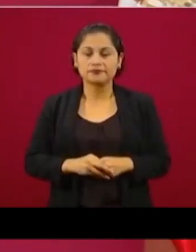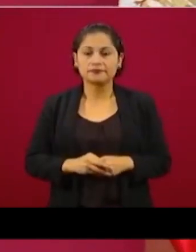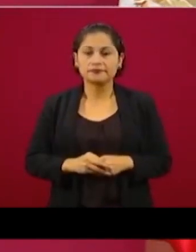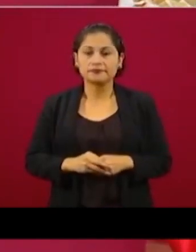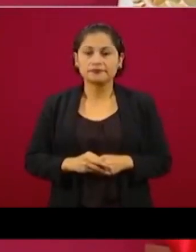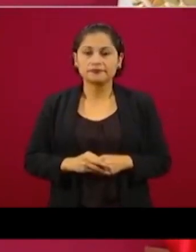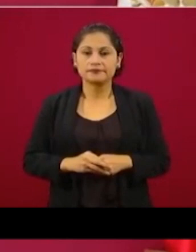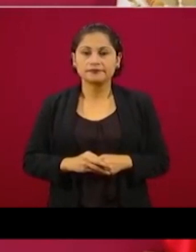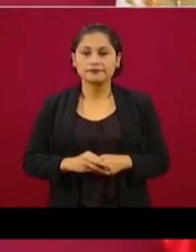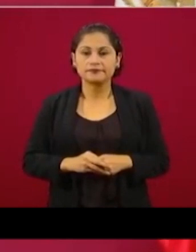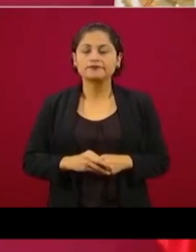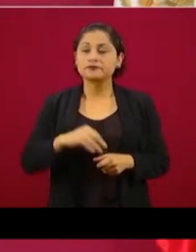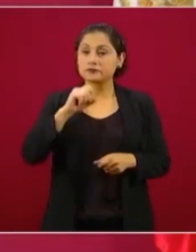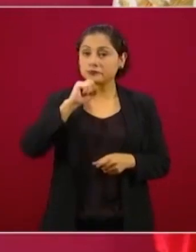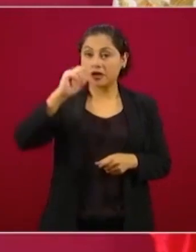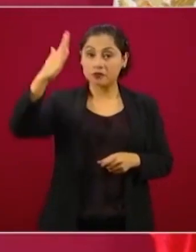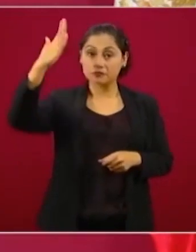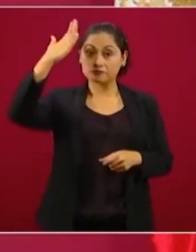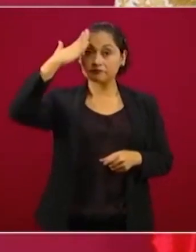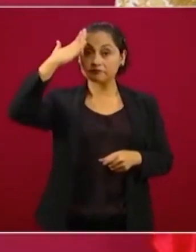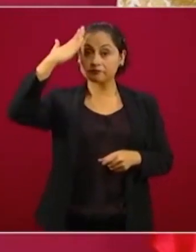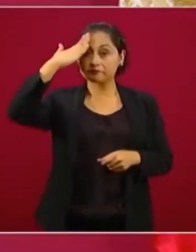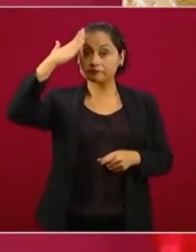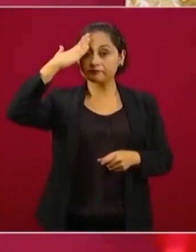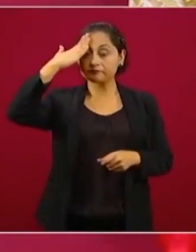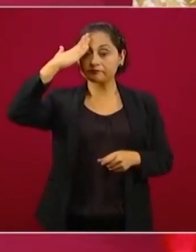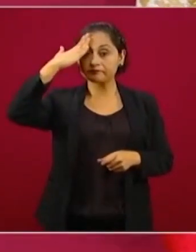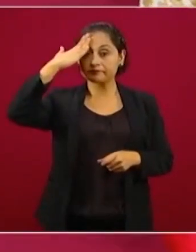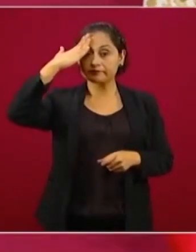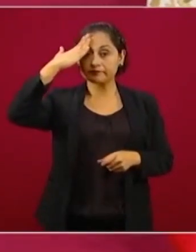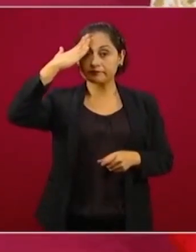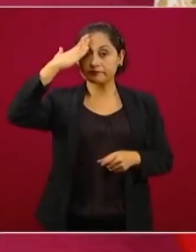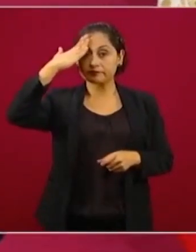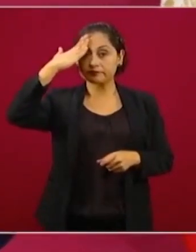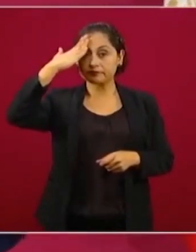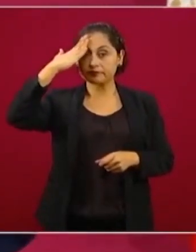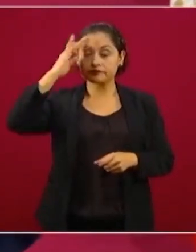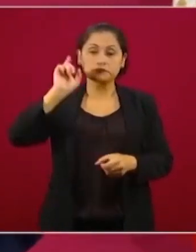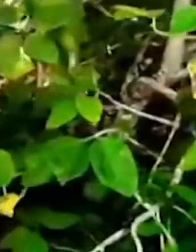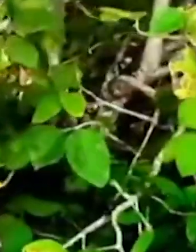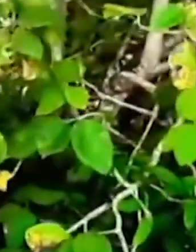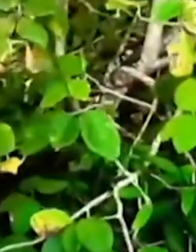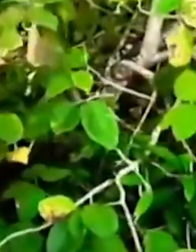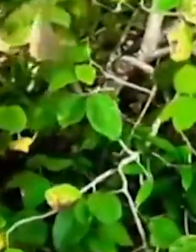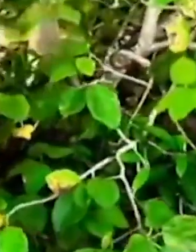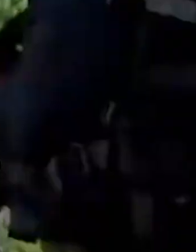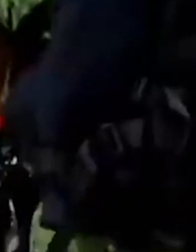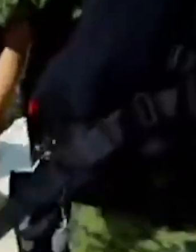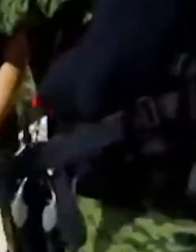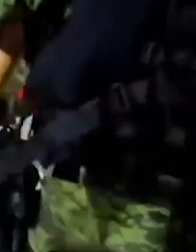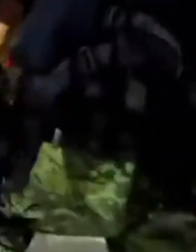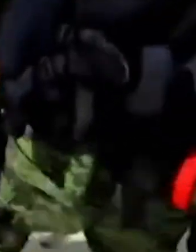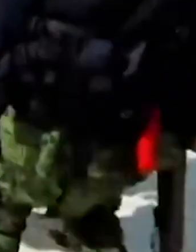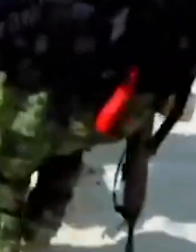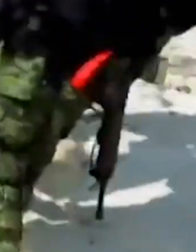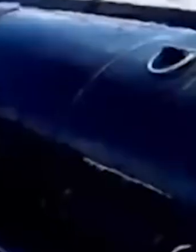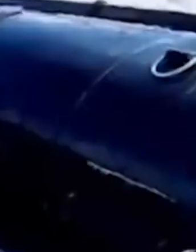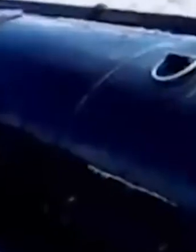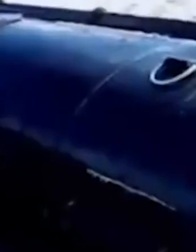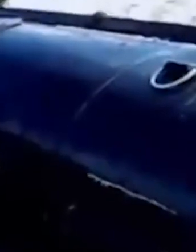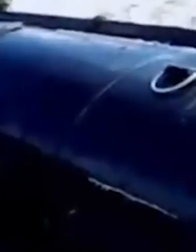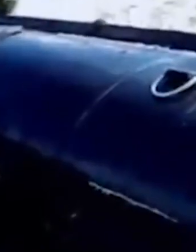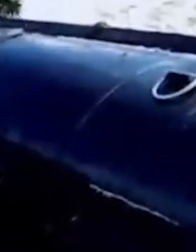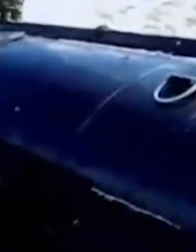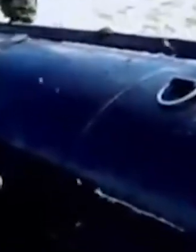tiene que estar adscrito a las Fuerzas Armadas. López Obrador también destacó que el